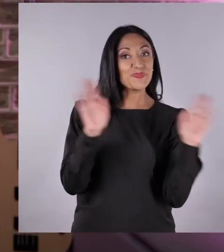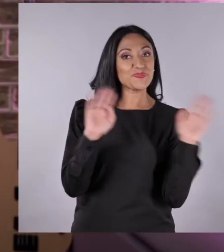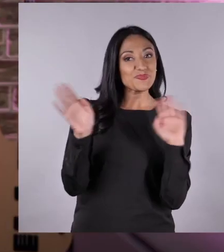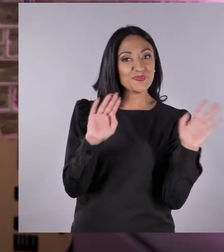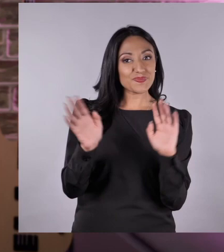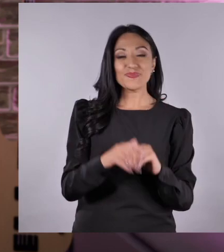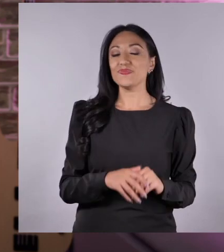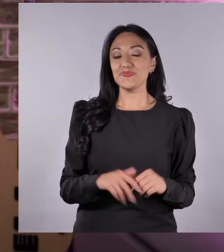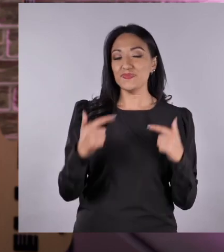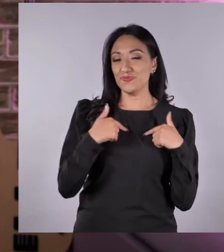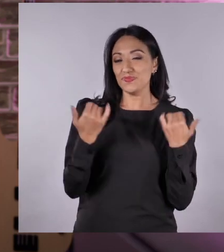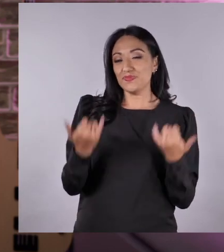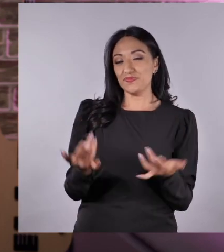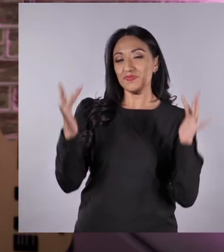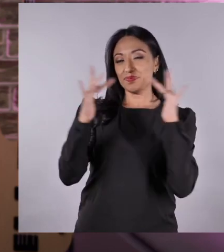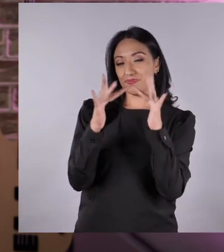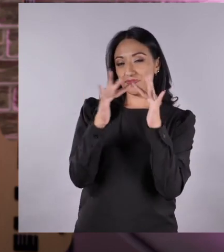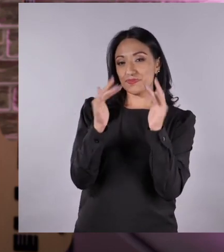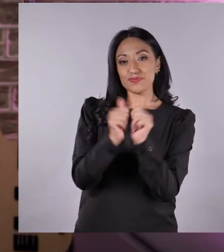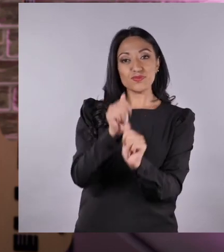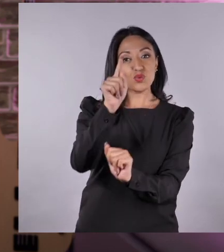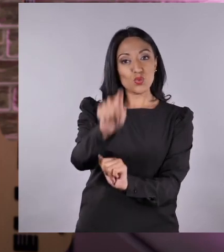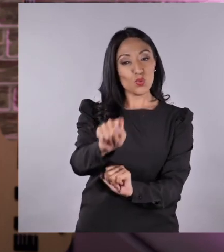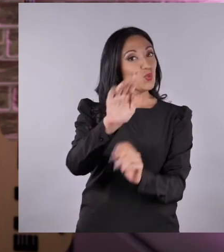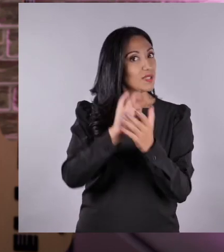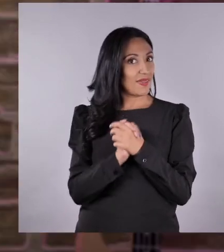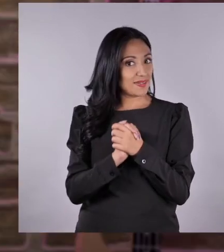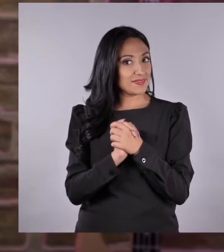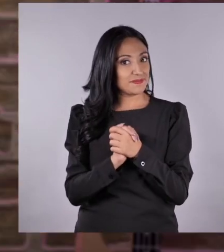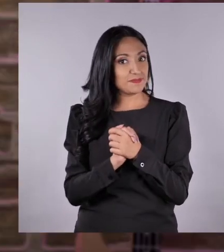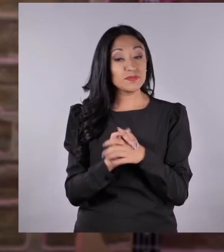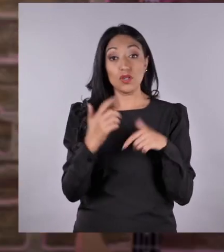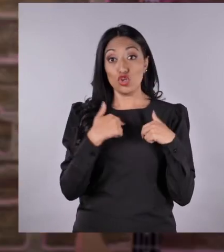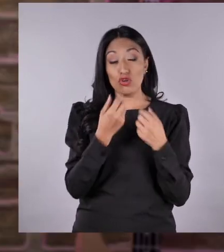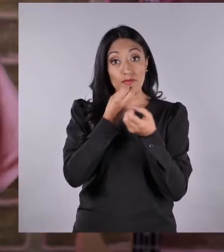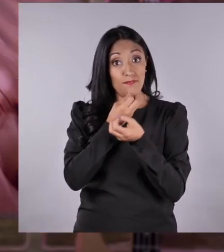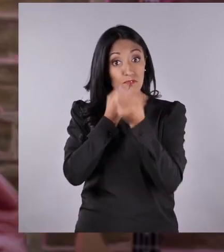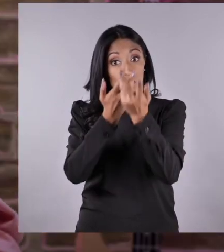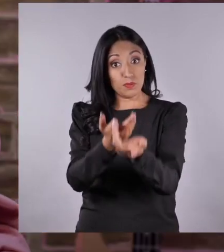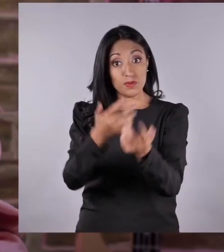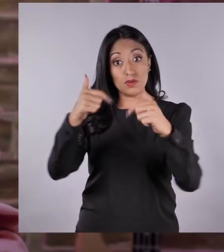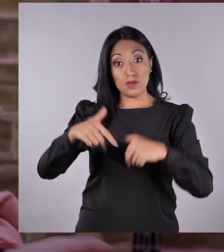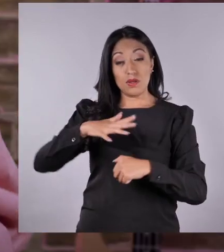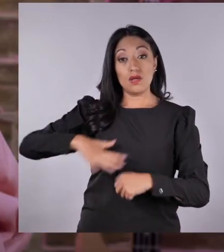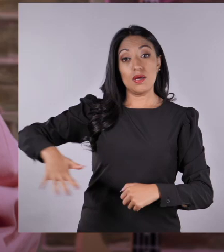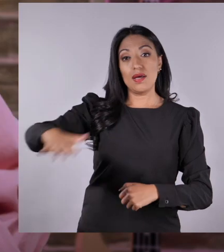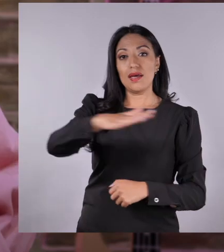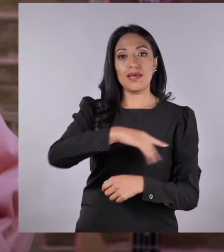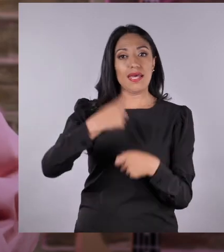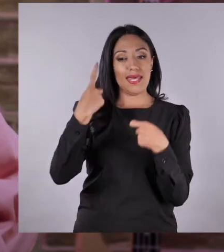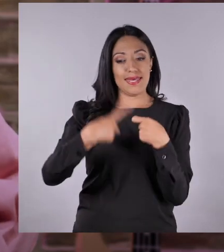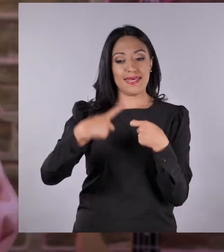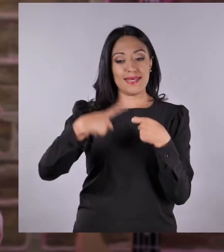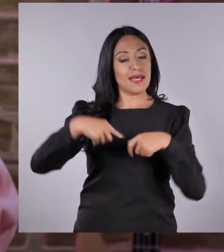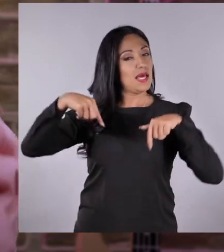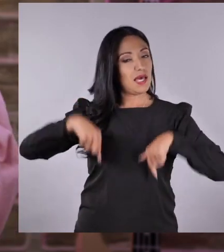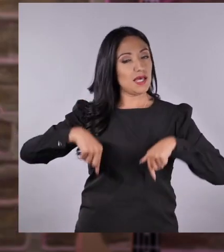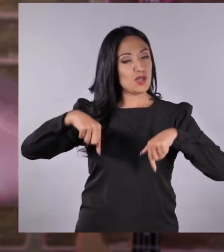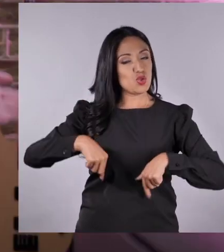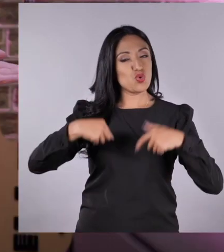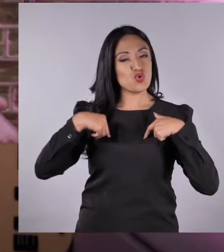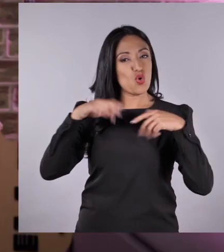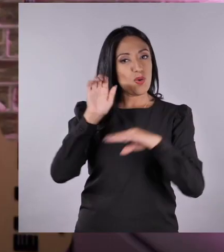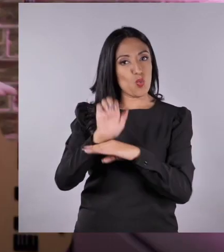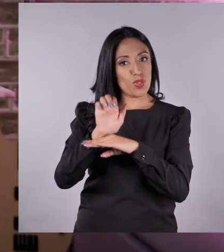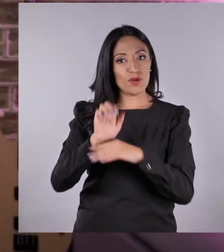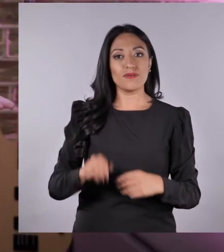¡Hola, hola, Martichiques! Martichic 3.0 de nuevo con todos ustedes. Aquí transmitiendo desde el corazón de América Latina en